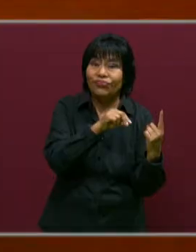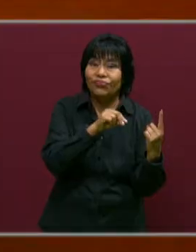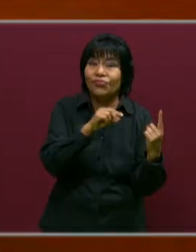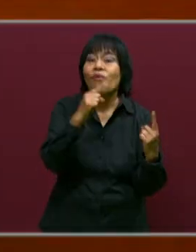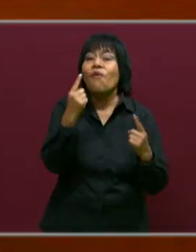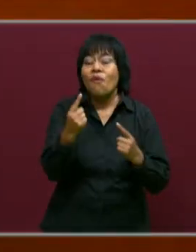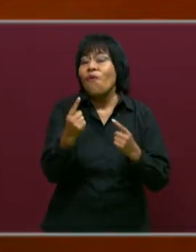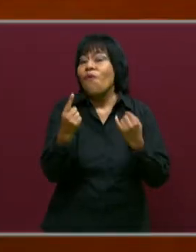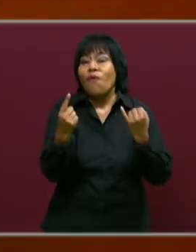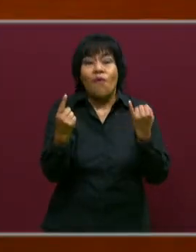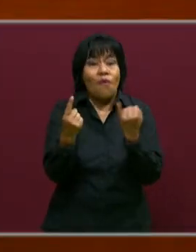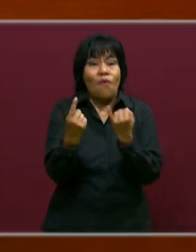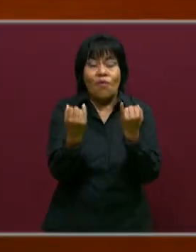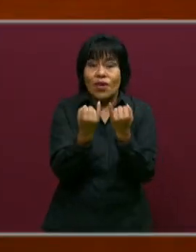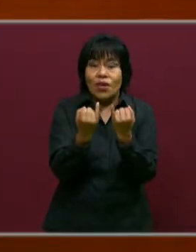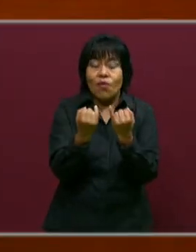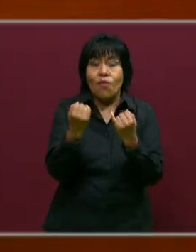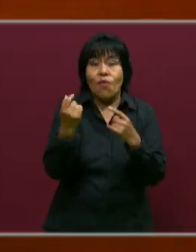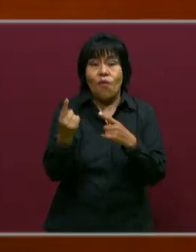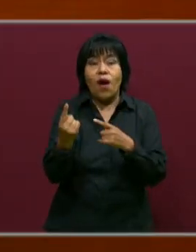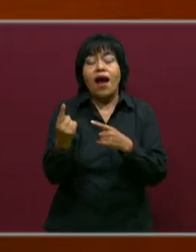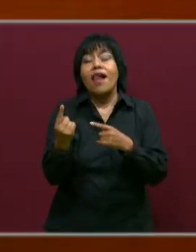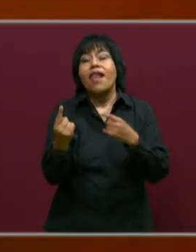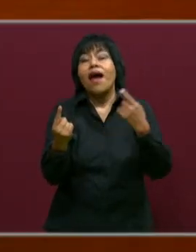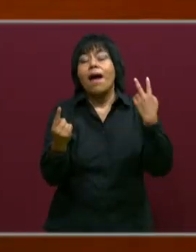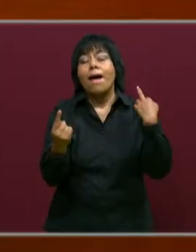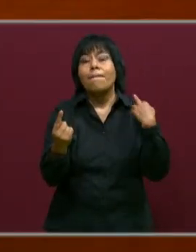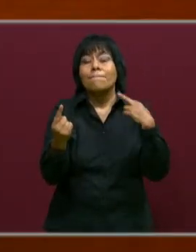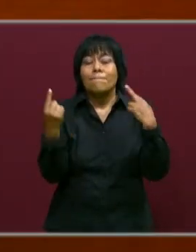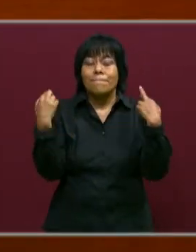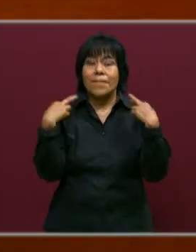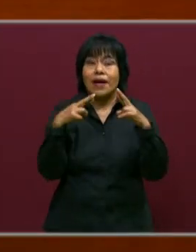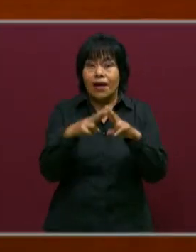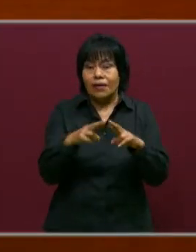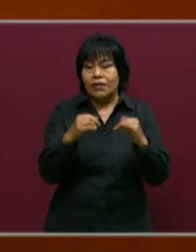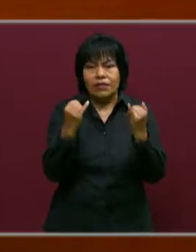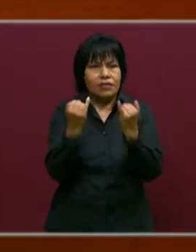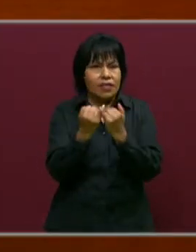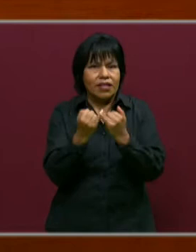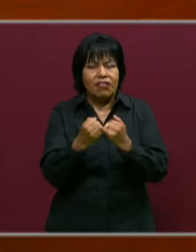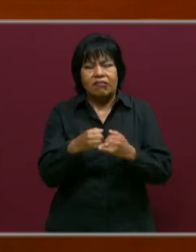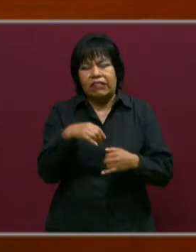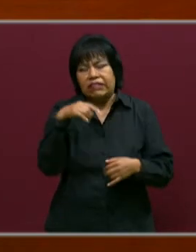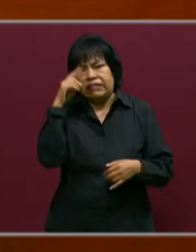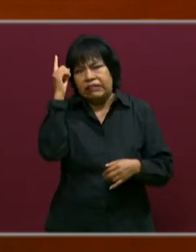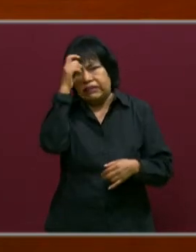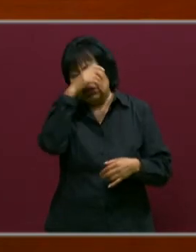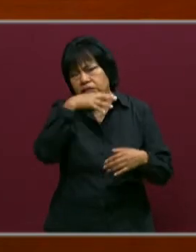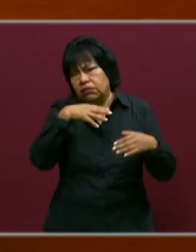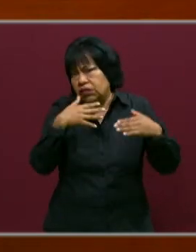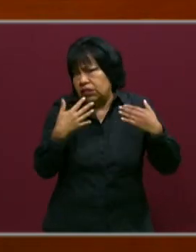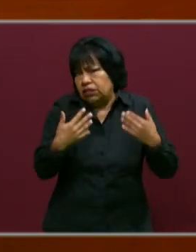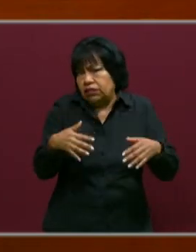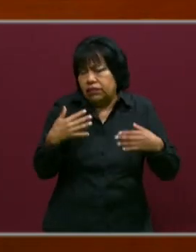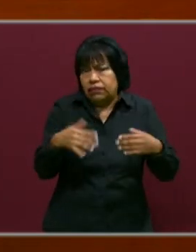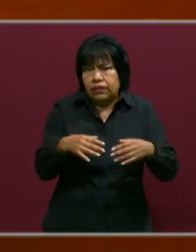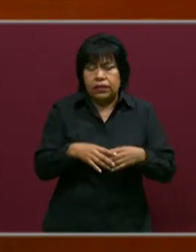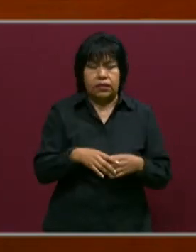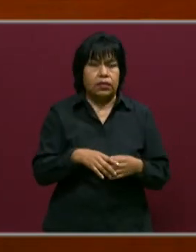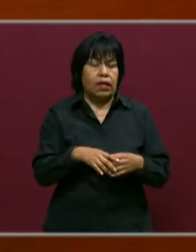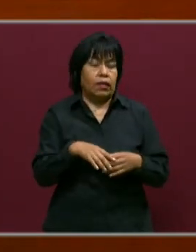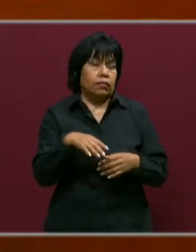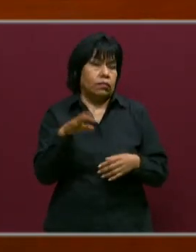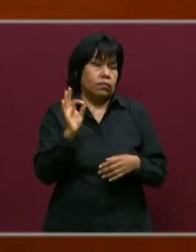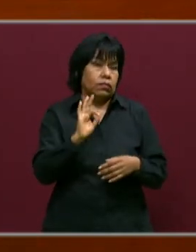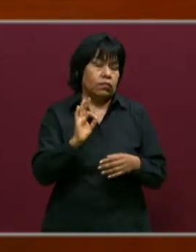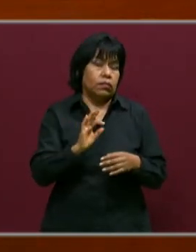maestras, ya que también, pues, se están viviendo situaciones adversas, complicadas, incluso, pues,